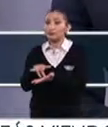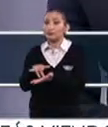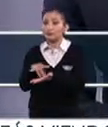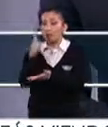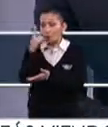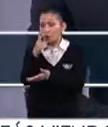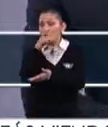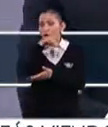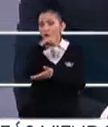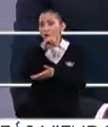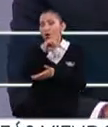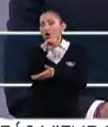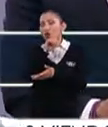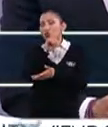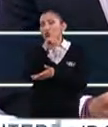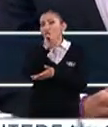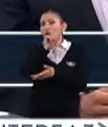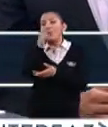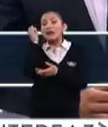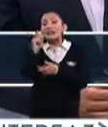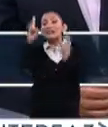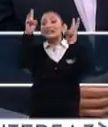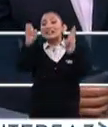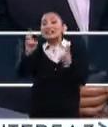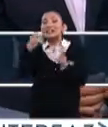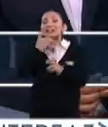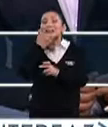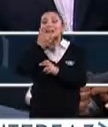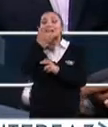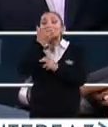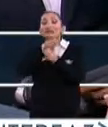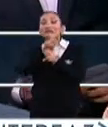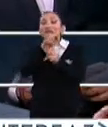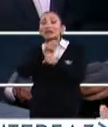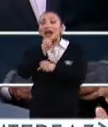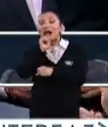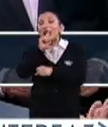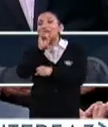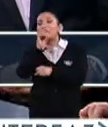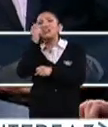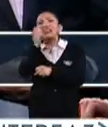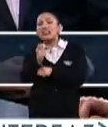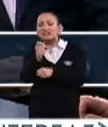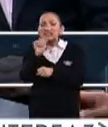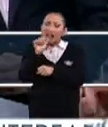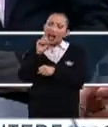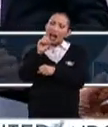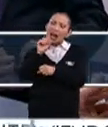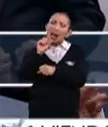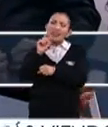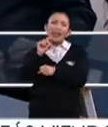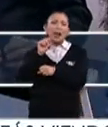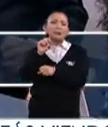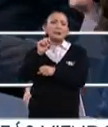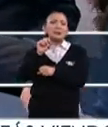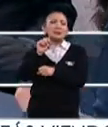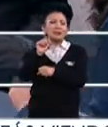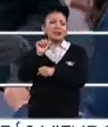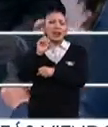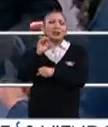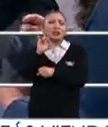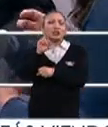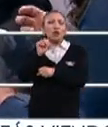de los módulos importantes es el módulo de adaptación, porque nos va planteando qué es la adaptación, cómo hacer estos